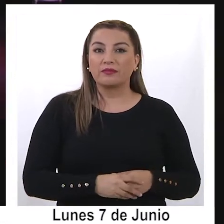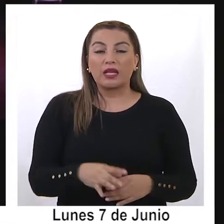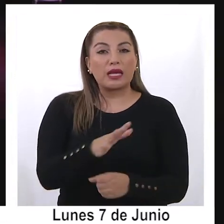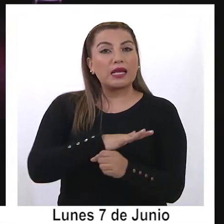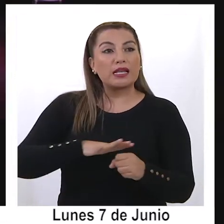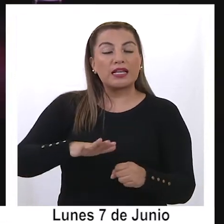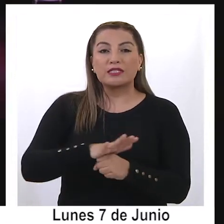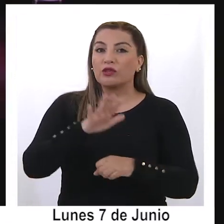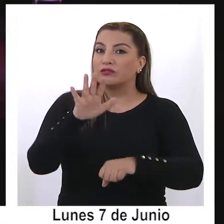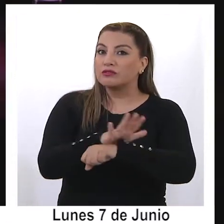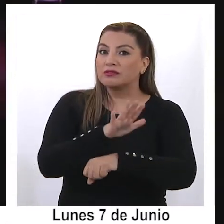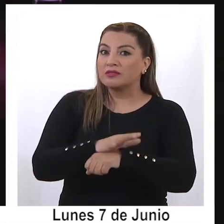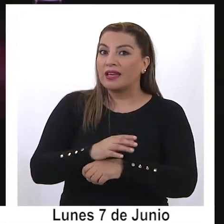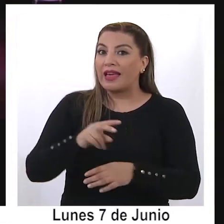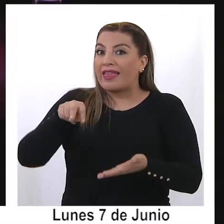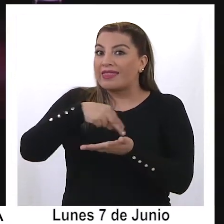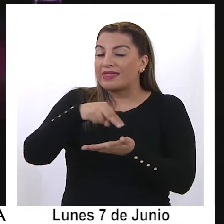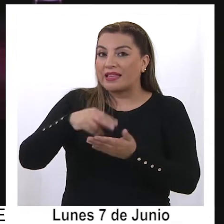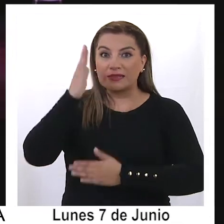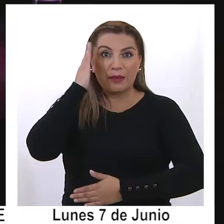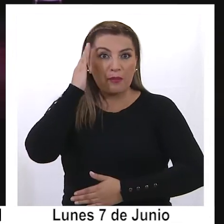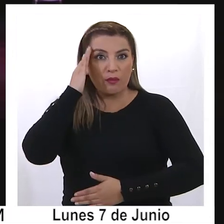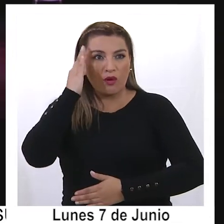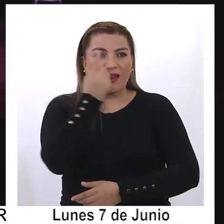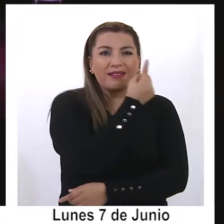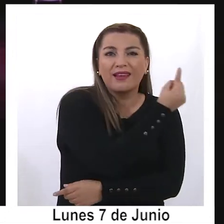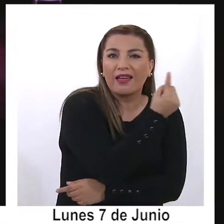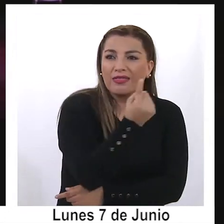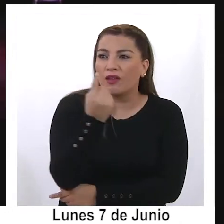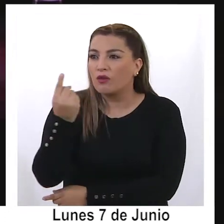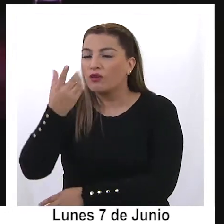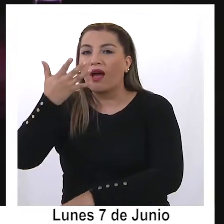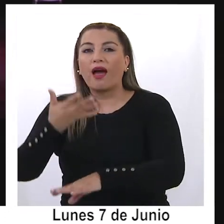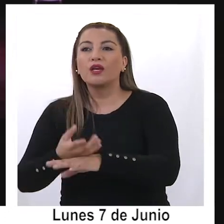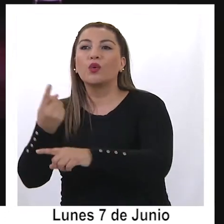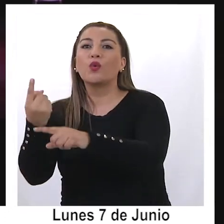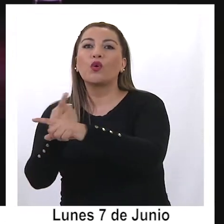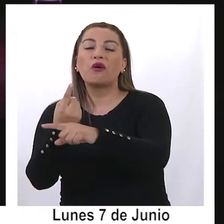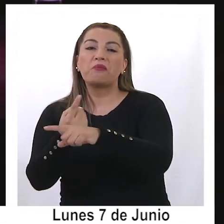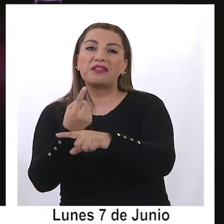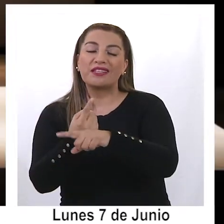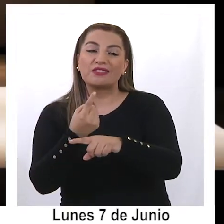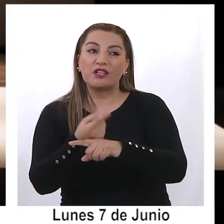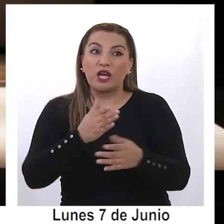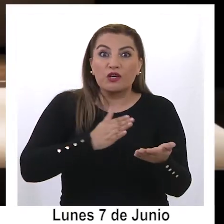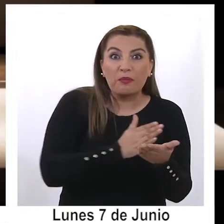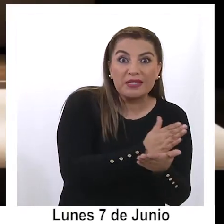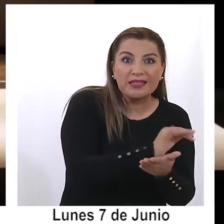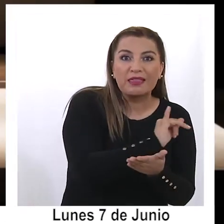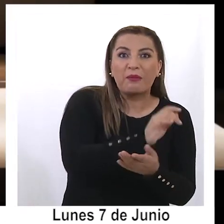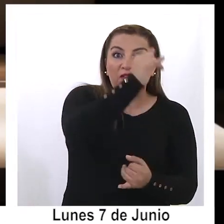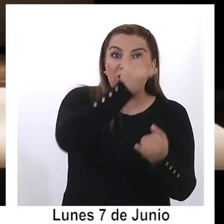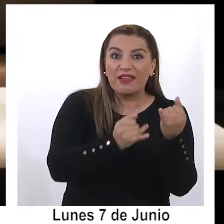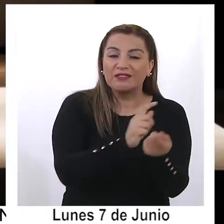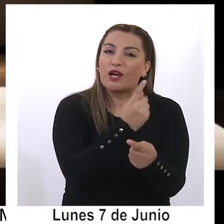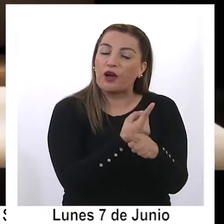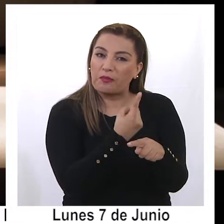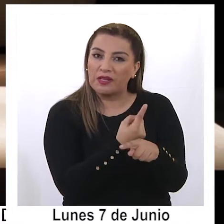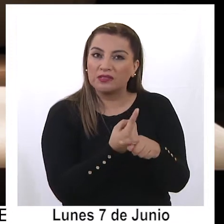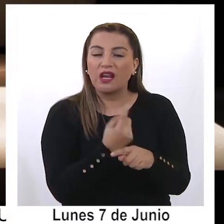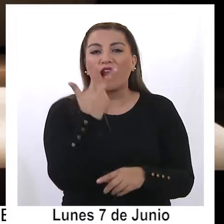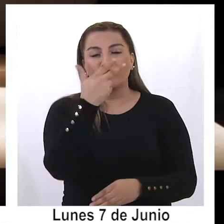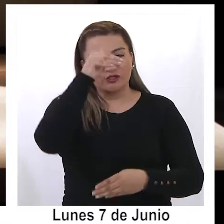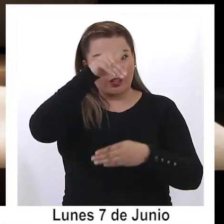el caso del ciclo virtual Danza y Memoria, cada obra tendrá un conversatorio desde su estreno a partir de las 20 horas